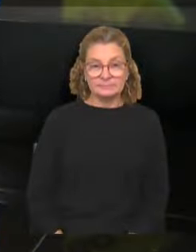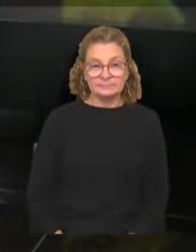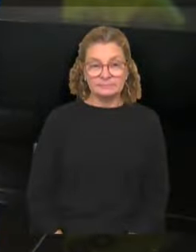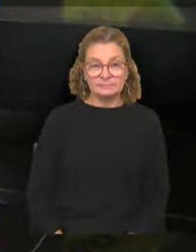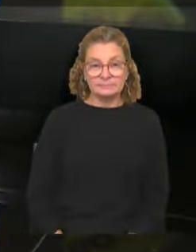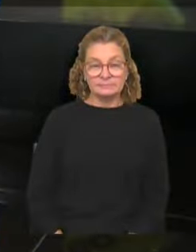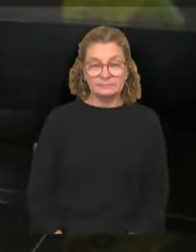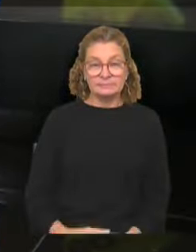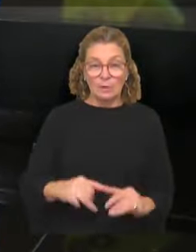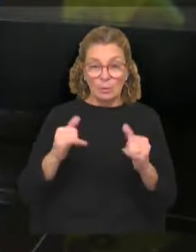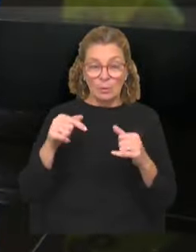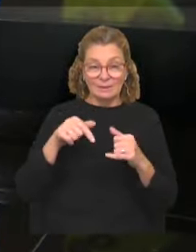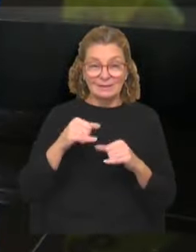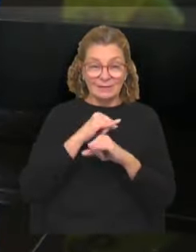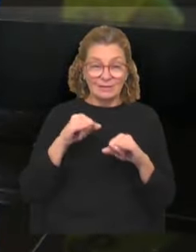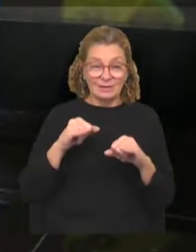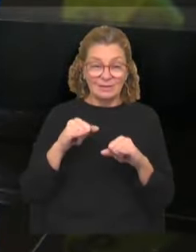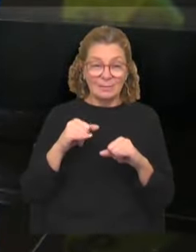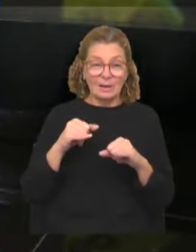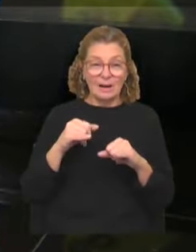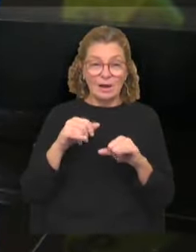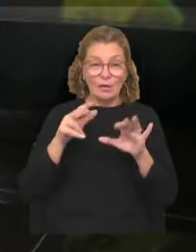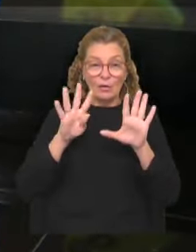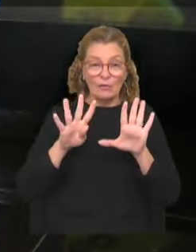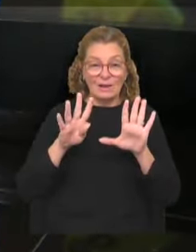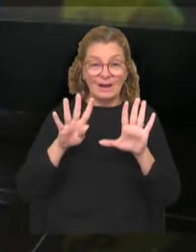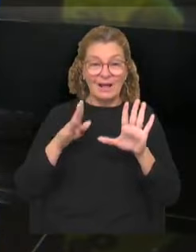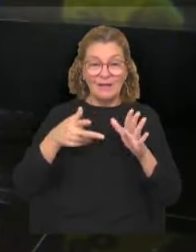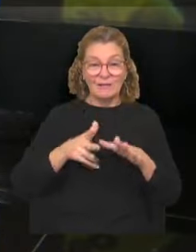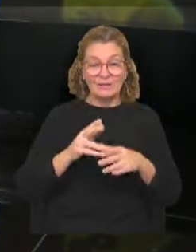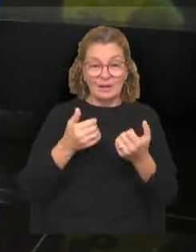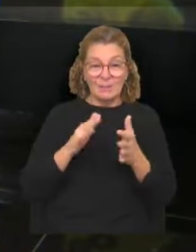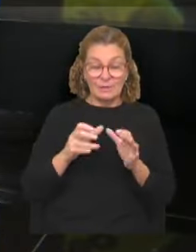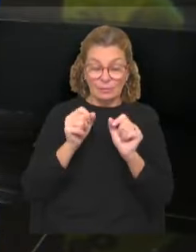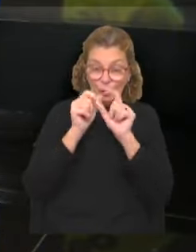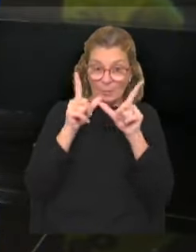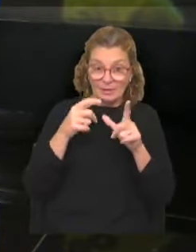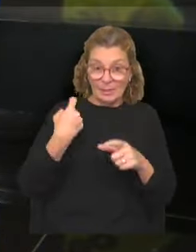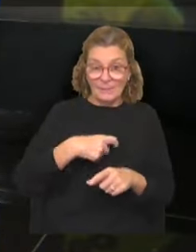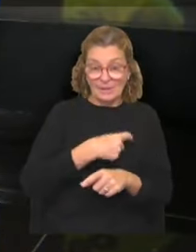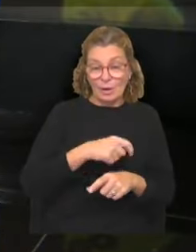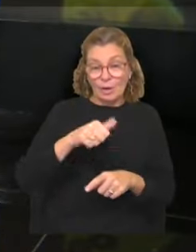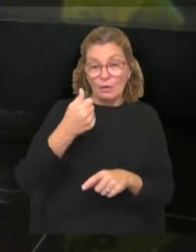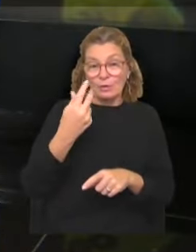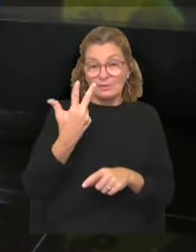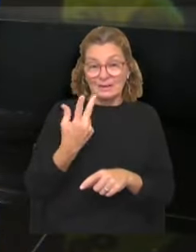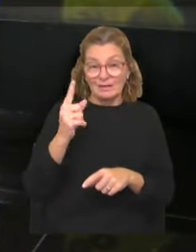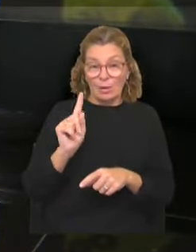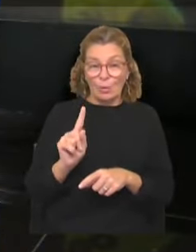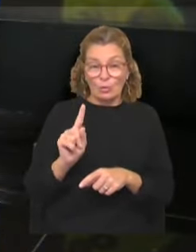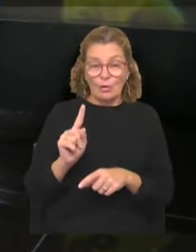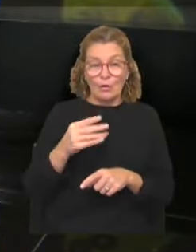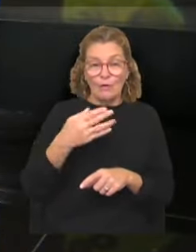Y se jugó este fin de semana la novena fecha del torneo de apertura con varias sorpresas. Peñarol le ganó 3 a 1 a Boston River